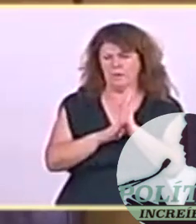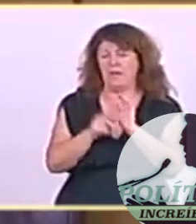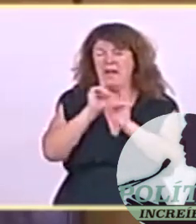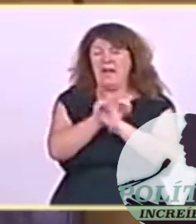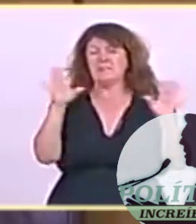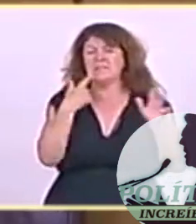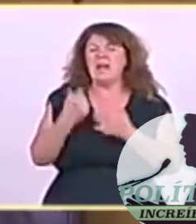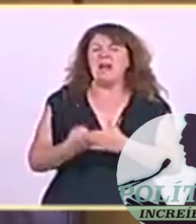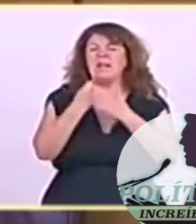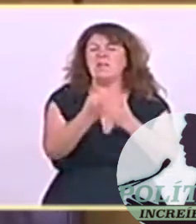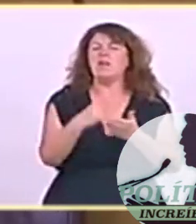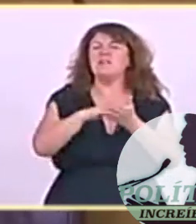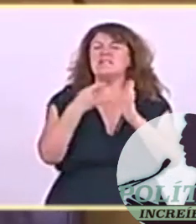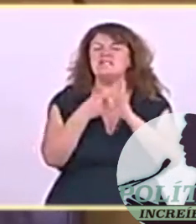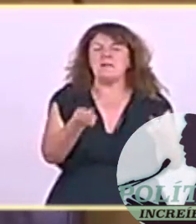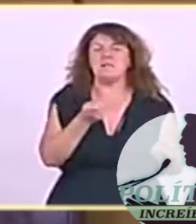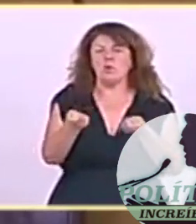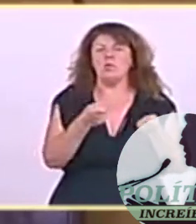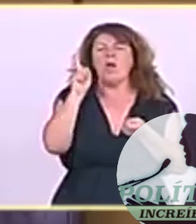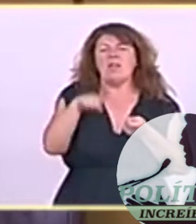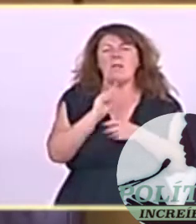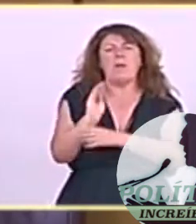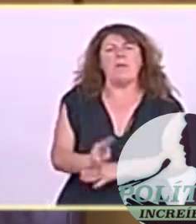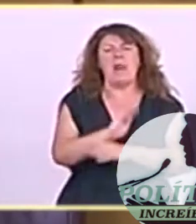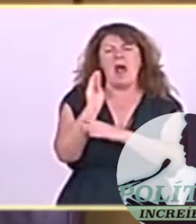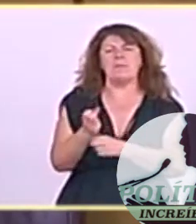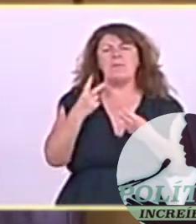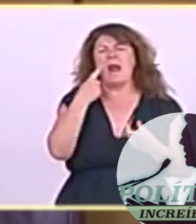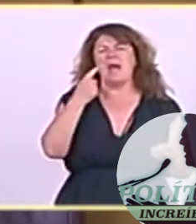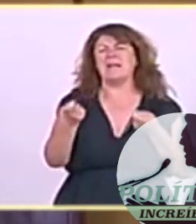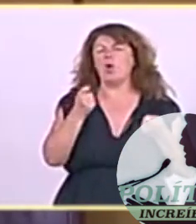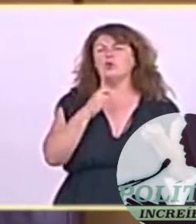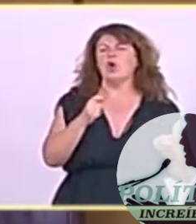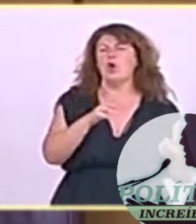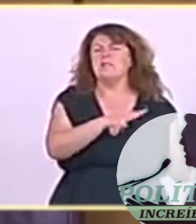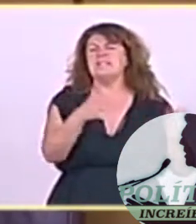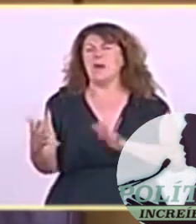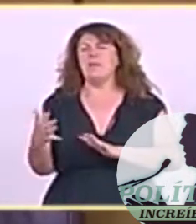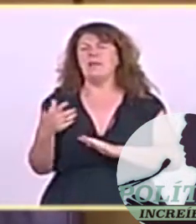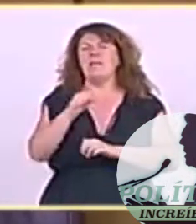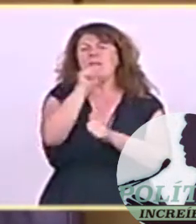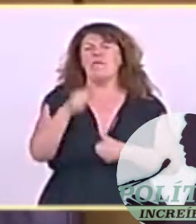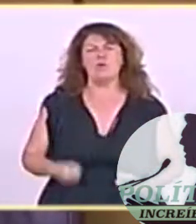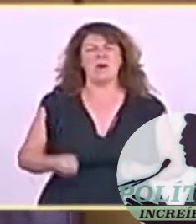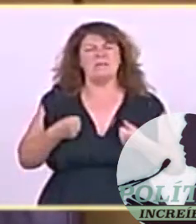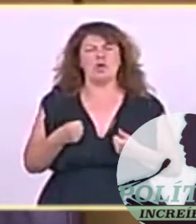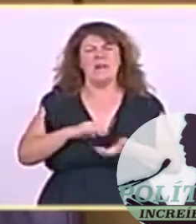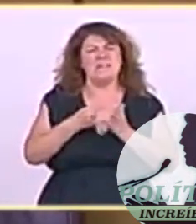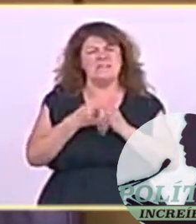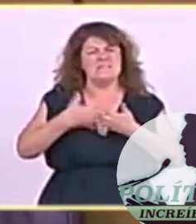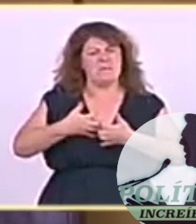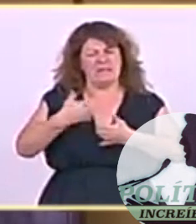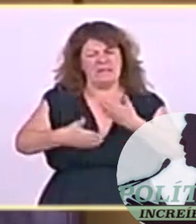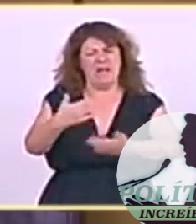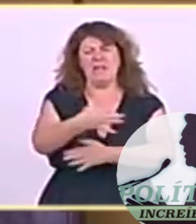velar para que los controles se apliquen de manera sólida, sistemática y efectiva. Y, además, hay que velar para que haya sanciones